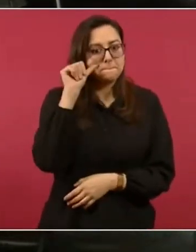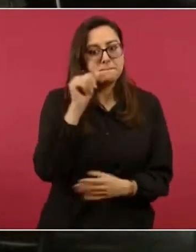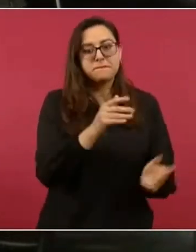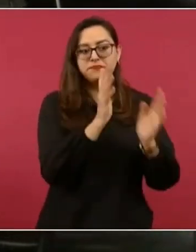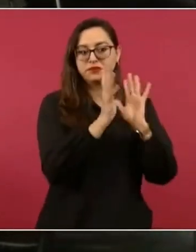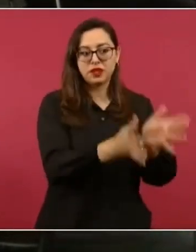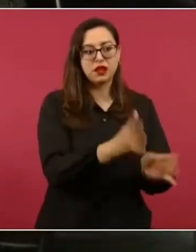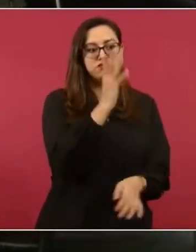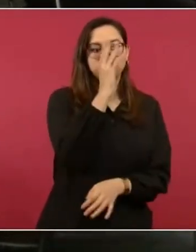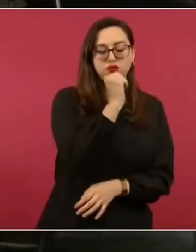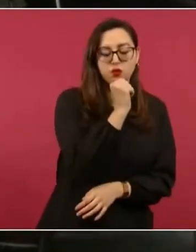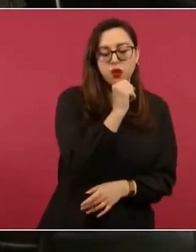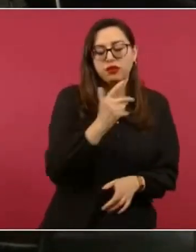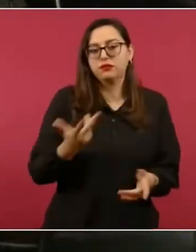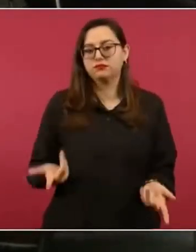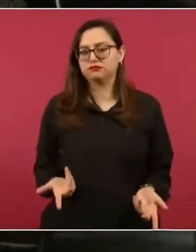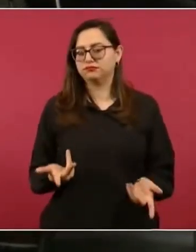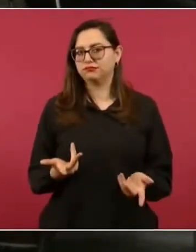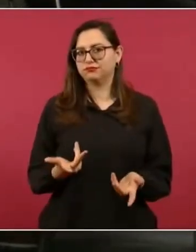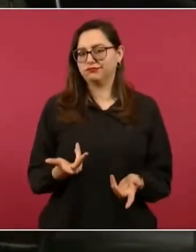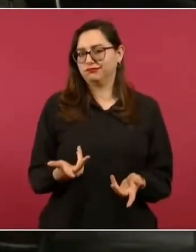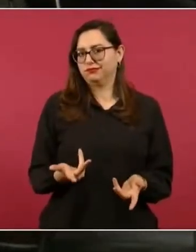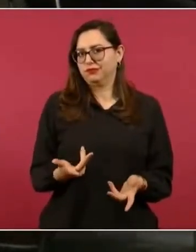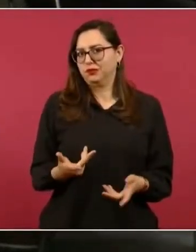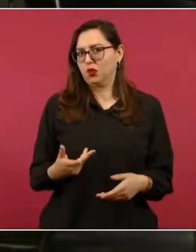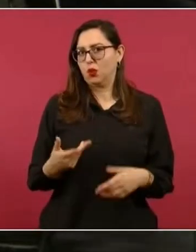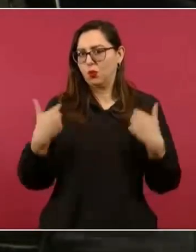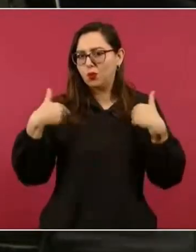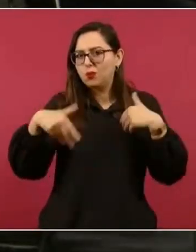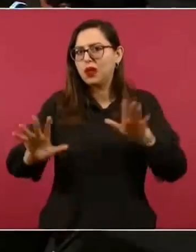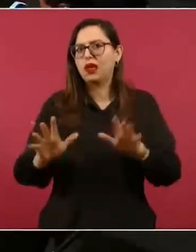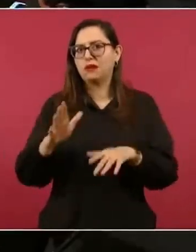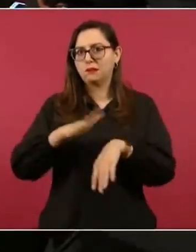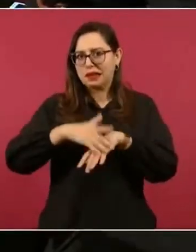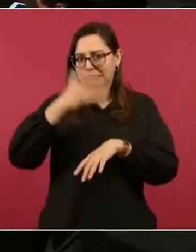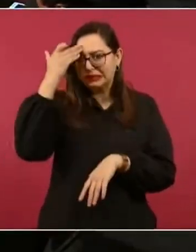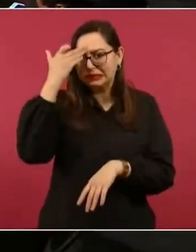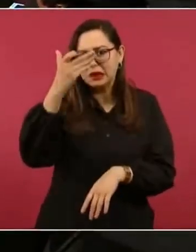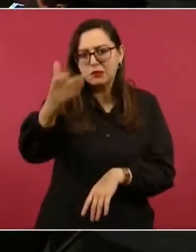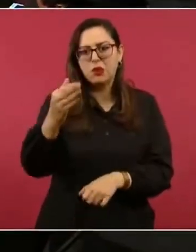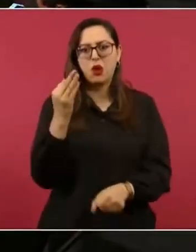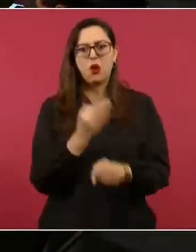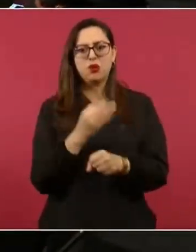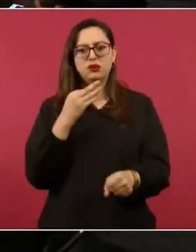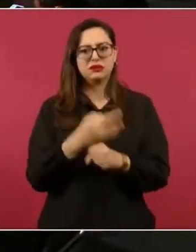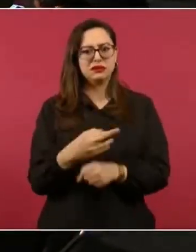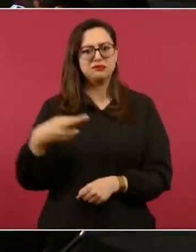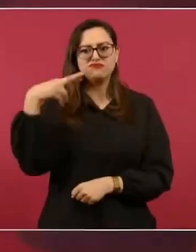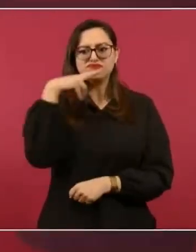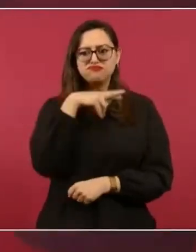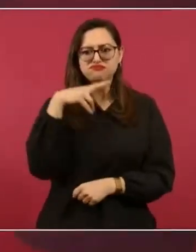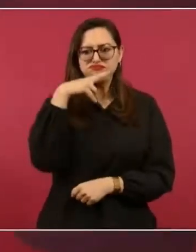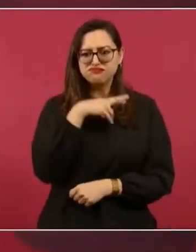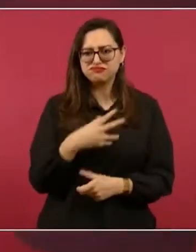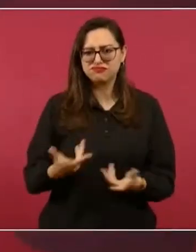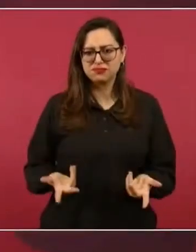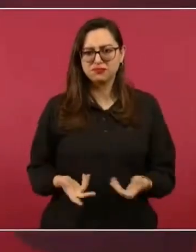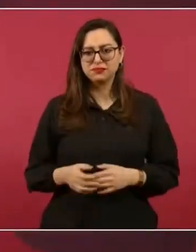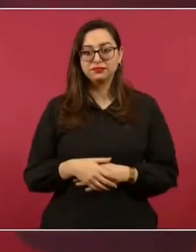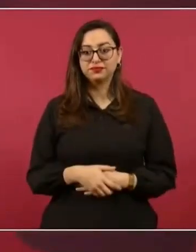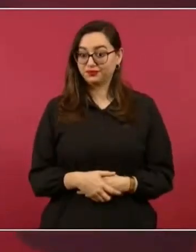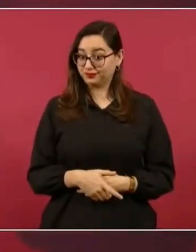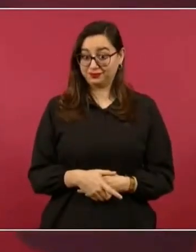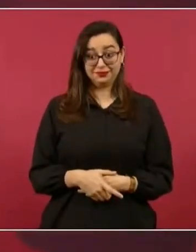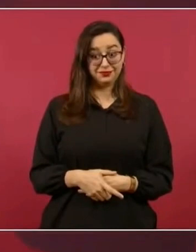el Felipe Ángeles. ¿Cuál fue la prisa para ayer hacer este anuncio? Pues darles más tiempo, porque eran tres